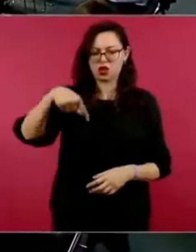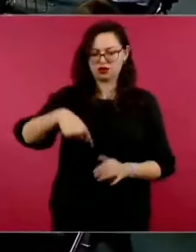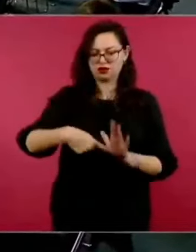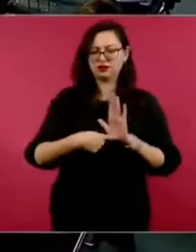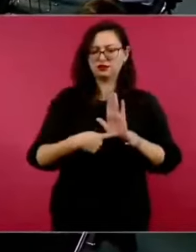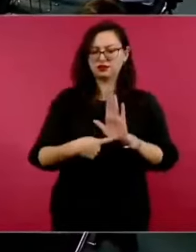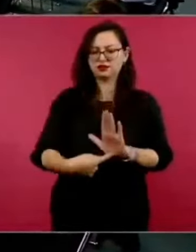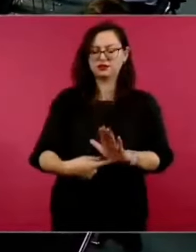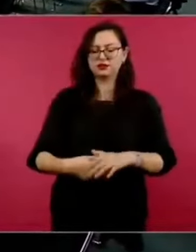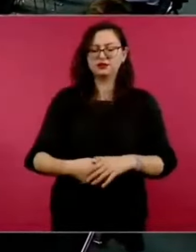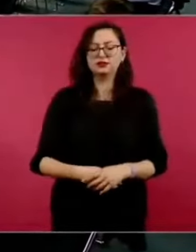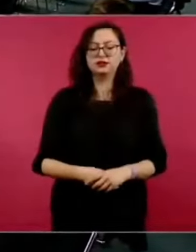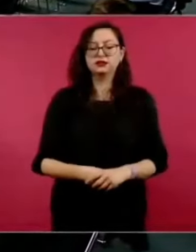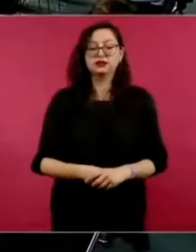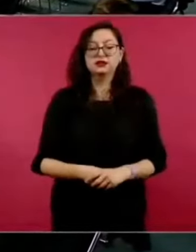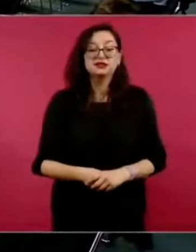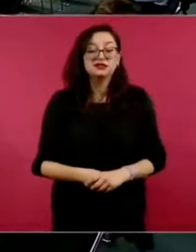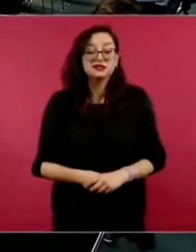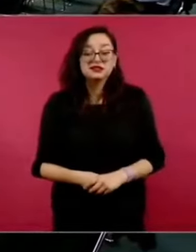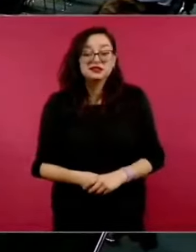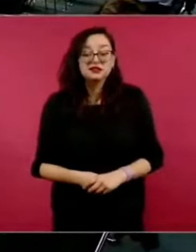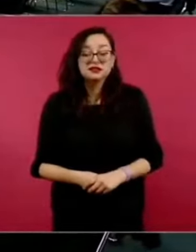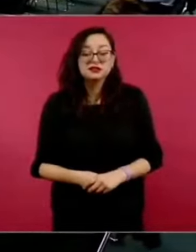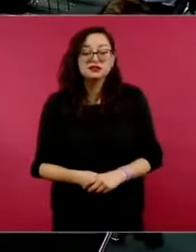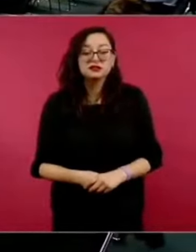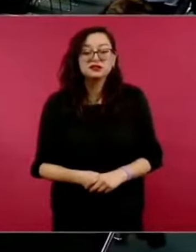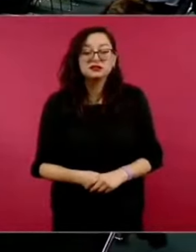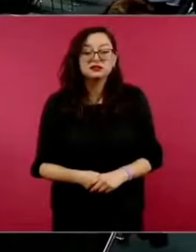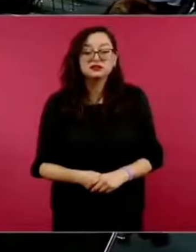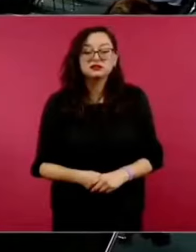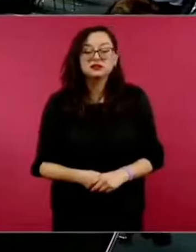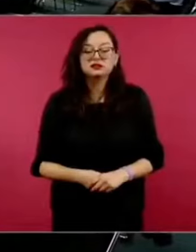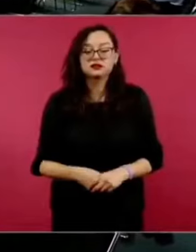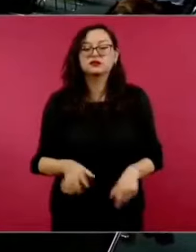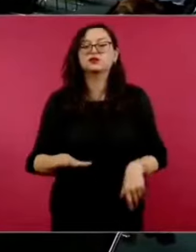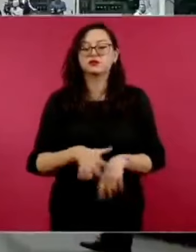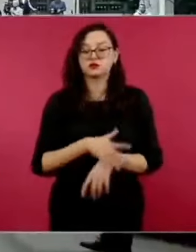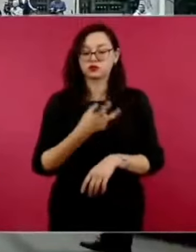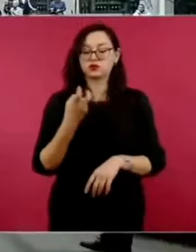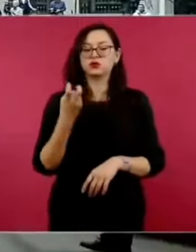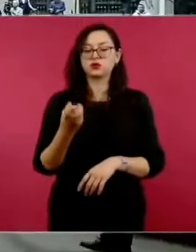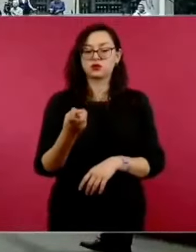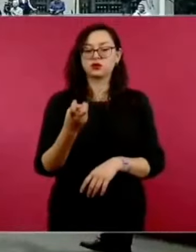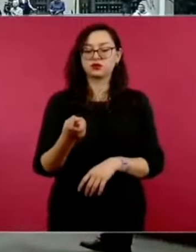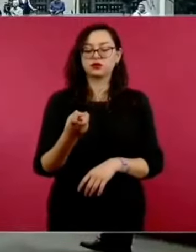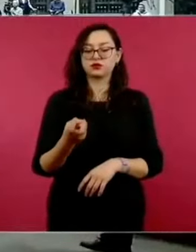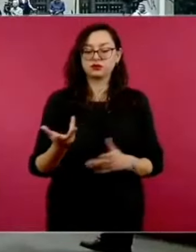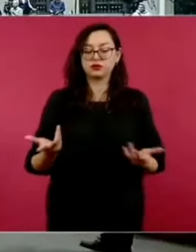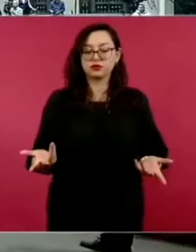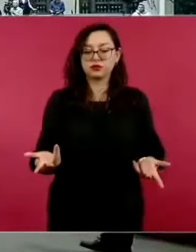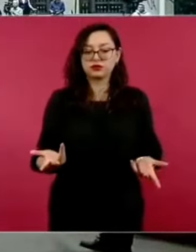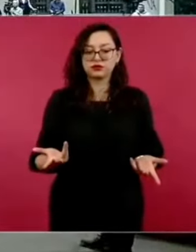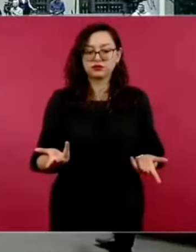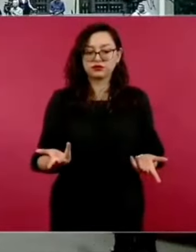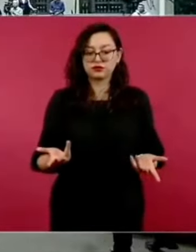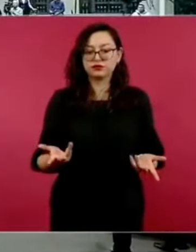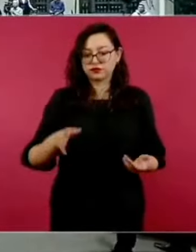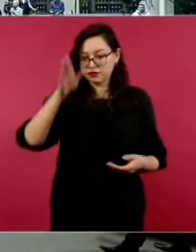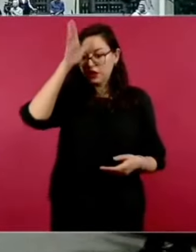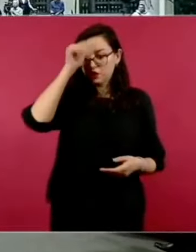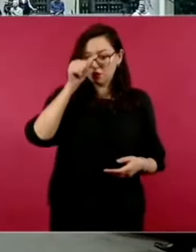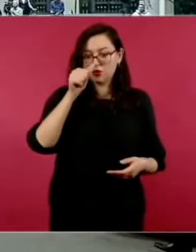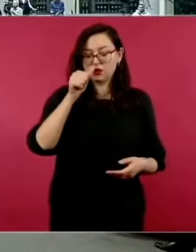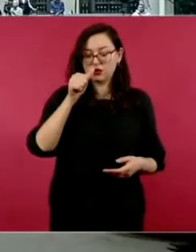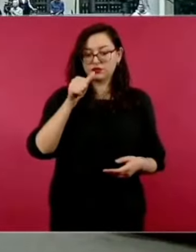por eso, nada más preguntan ustedes, se ponen de acuerdo,